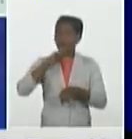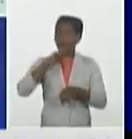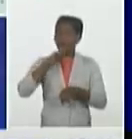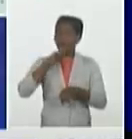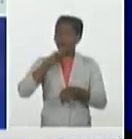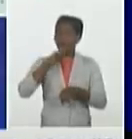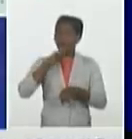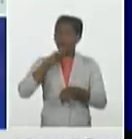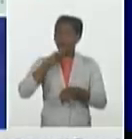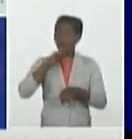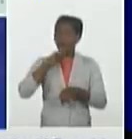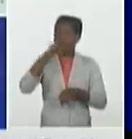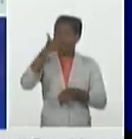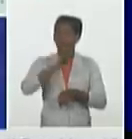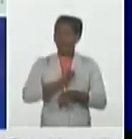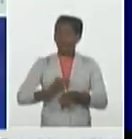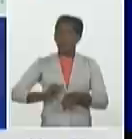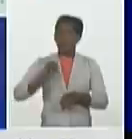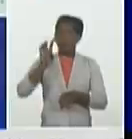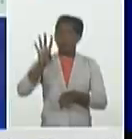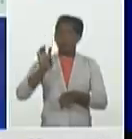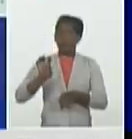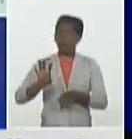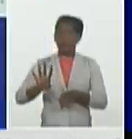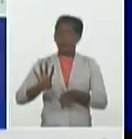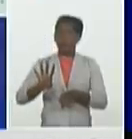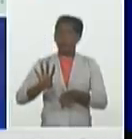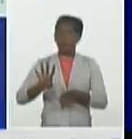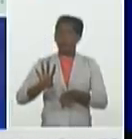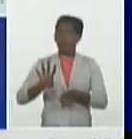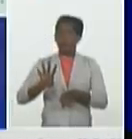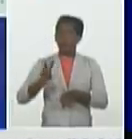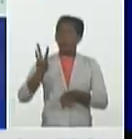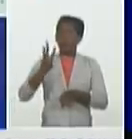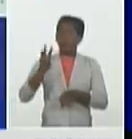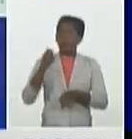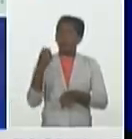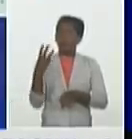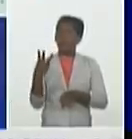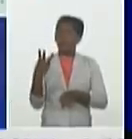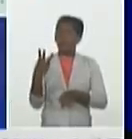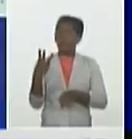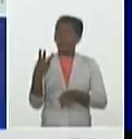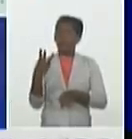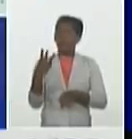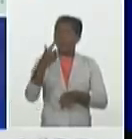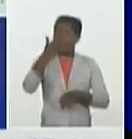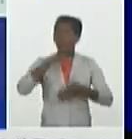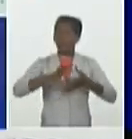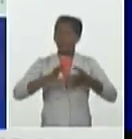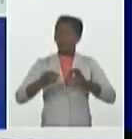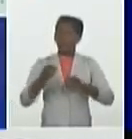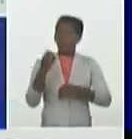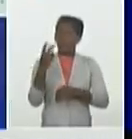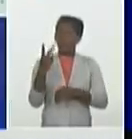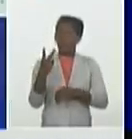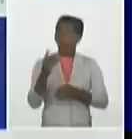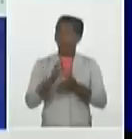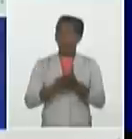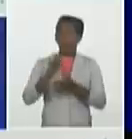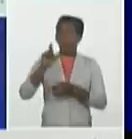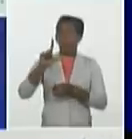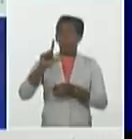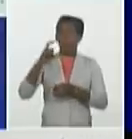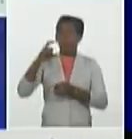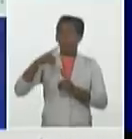4 cada uno Guanajay 3 Artemisa 2 y Mariel y Caimito un caso autóctono